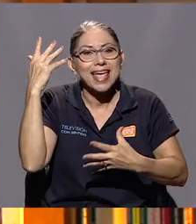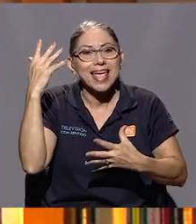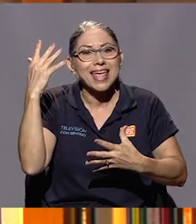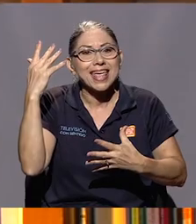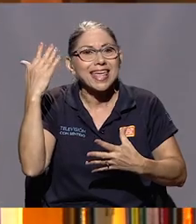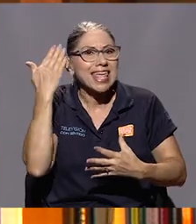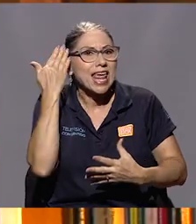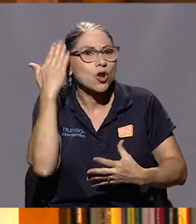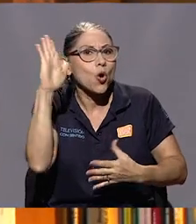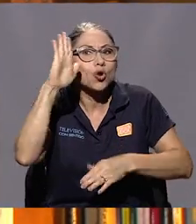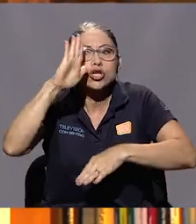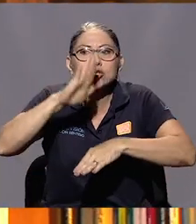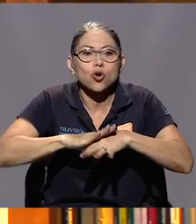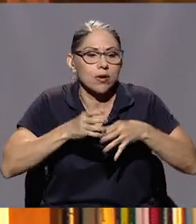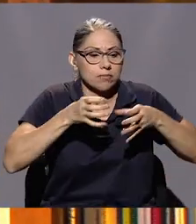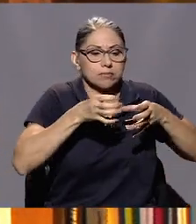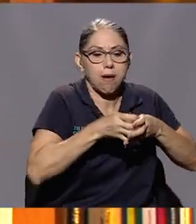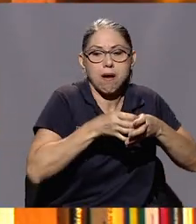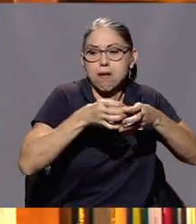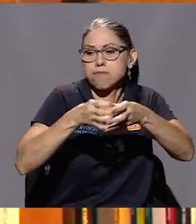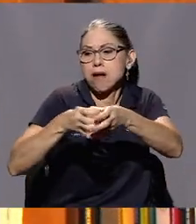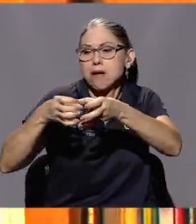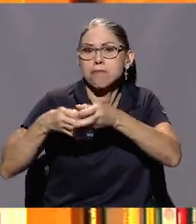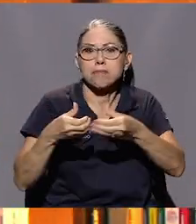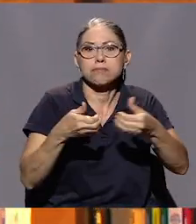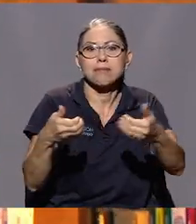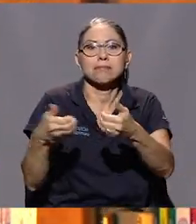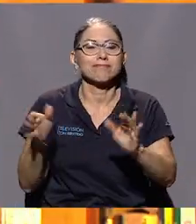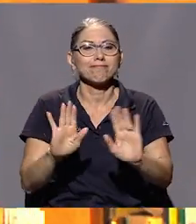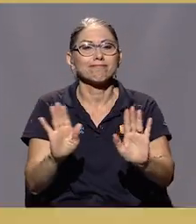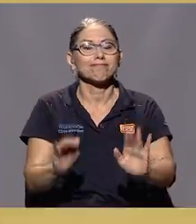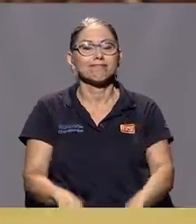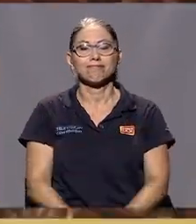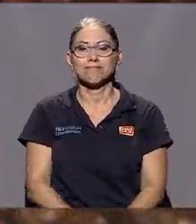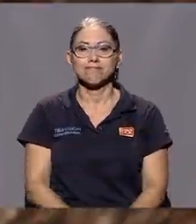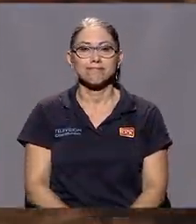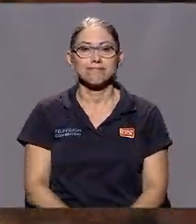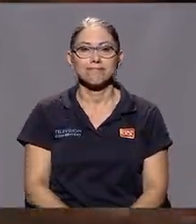conoce de sectarismos, no conoce de sectarismos.